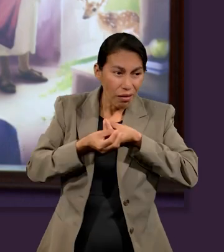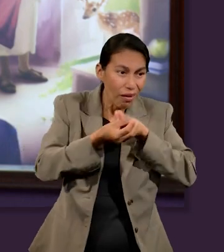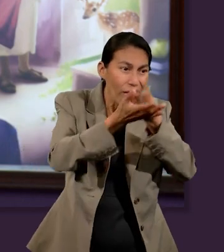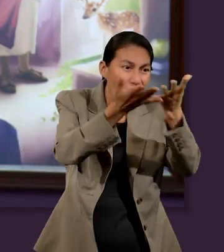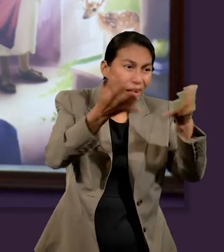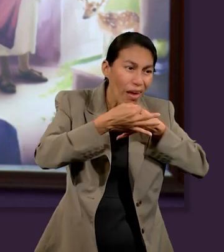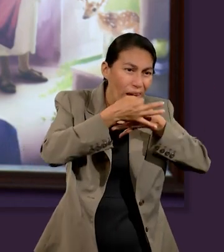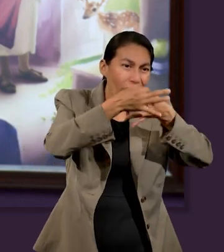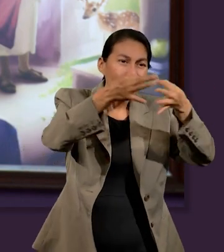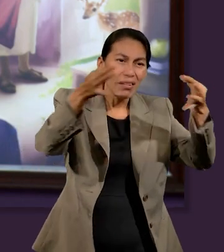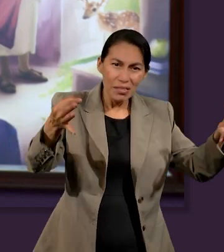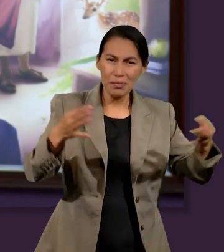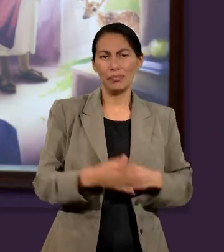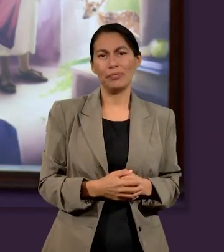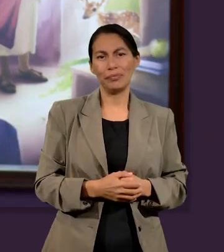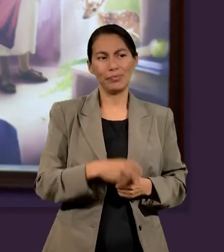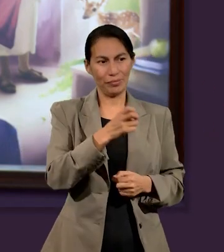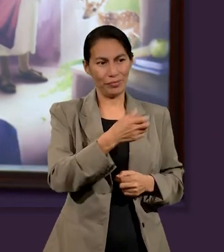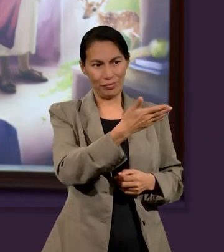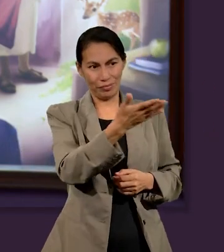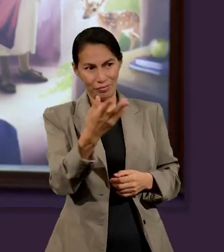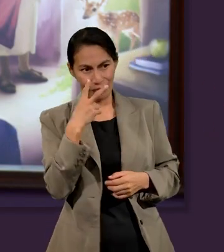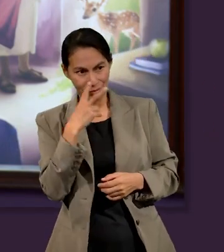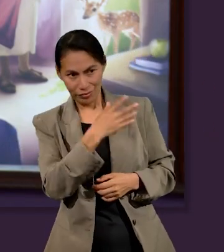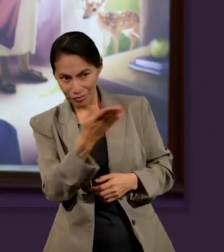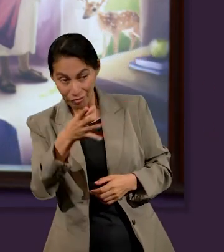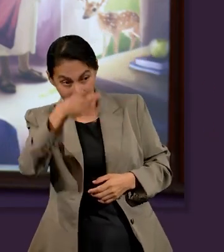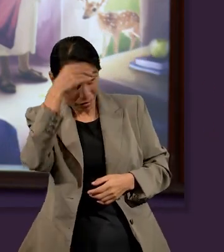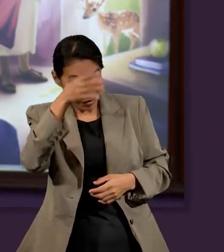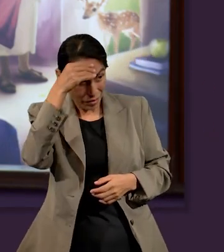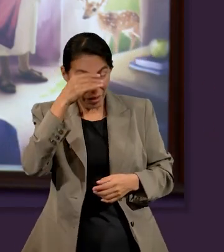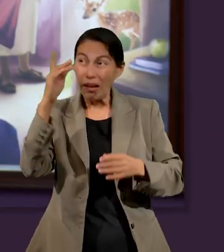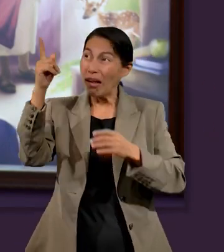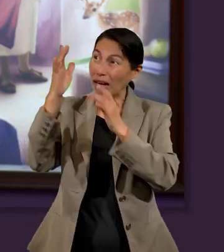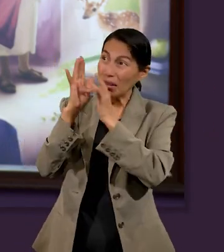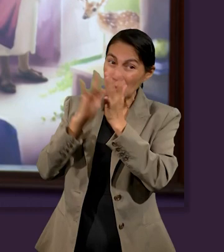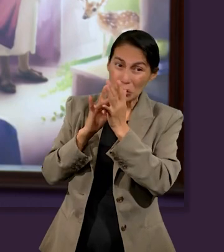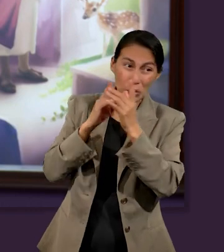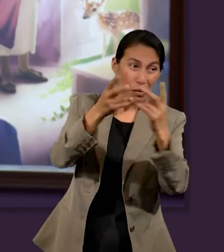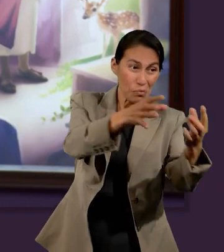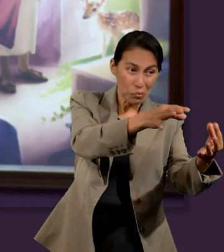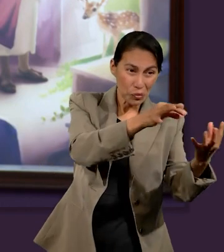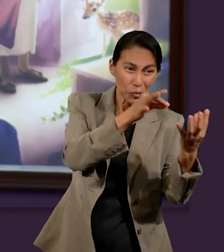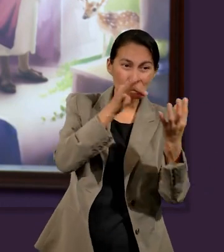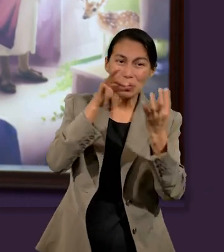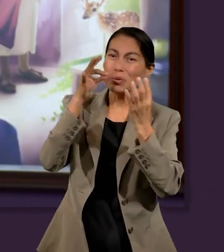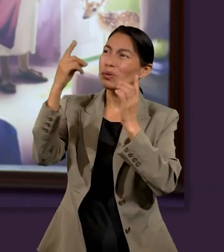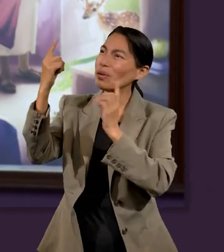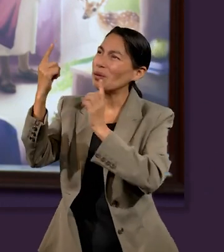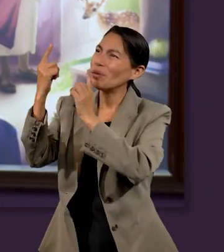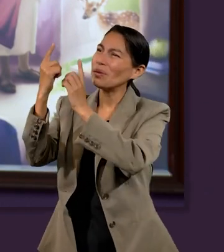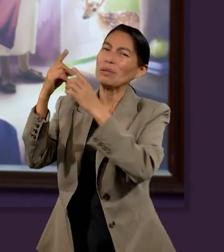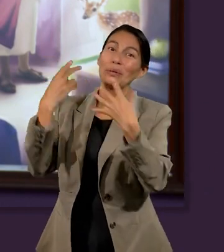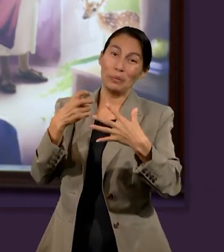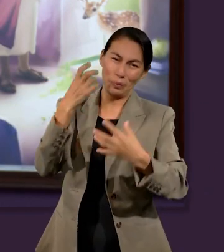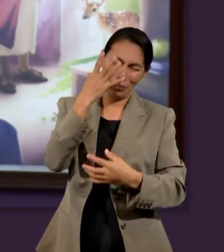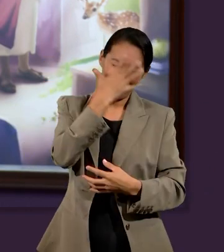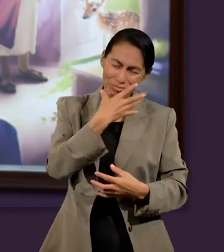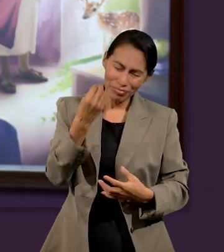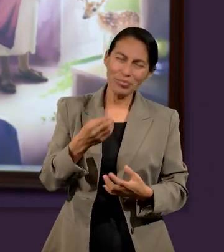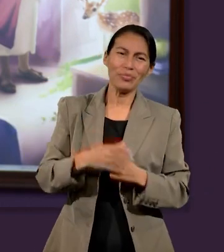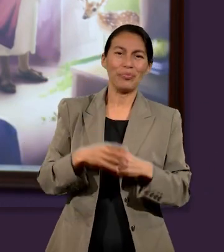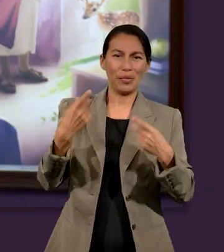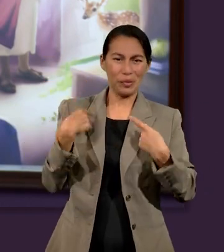estudiar, para que de esta manera podamos no solo apresurar el que todo el mundo